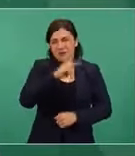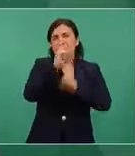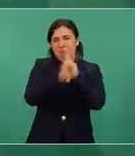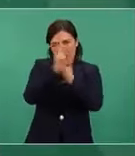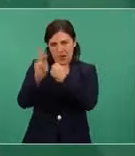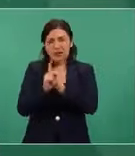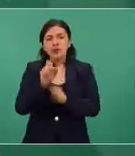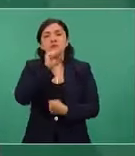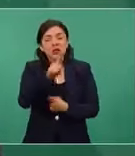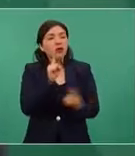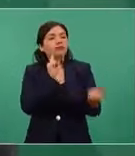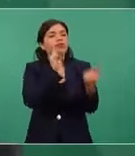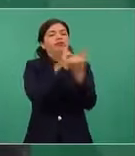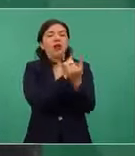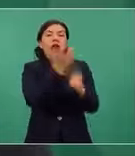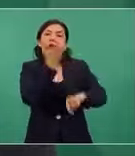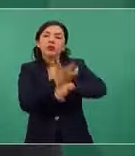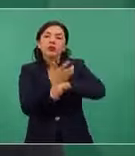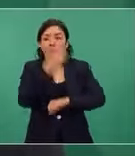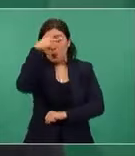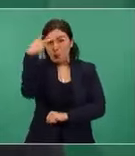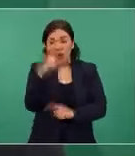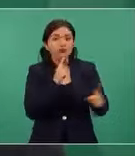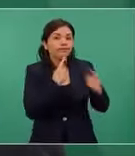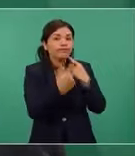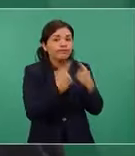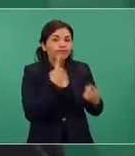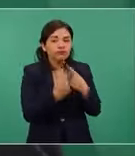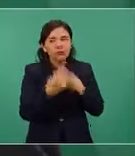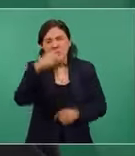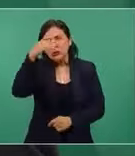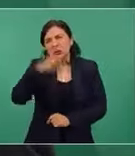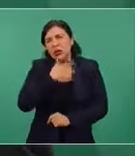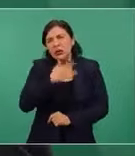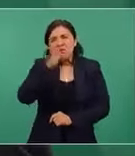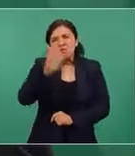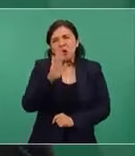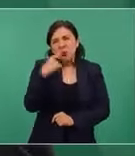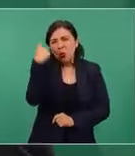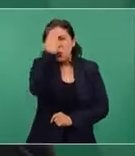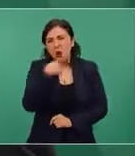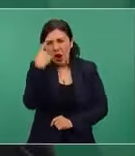habrá un diálogo bilateral. Estimamos de aproximadamente una hora.